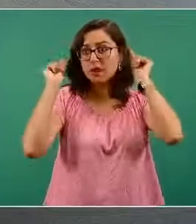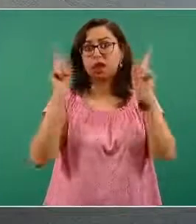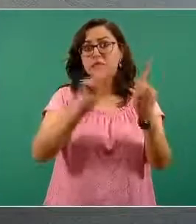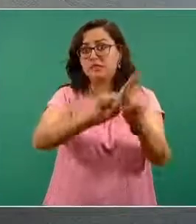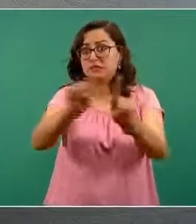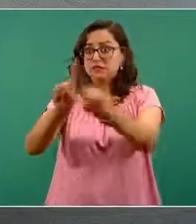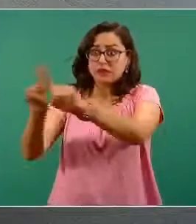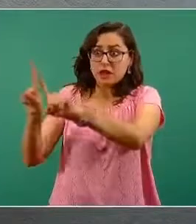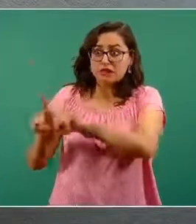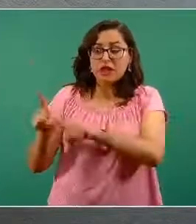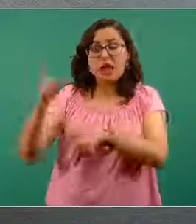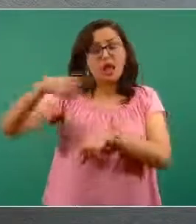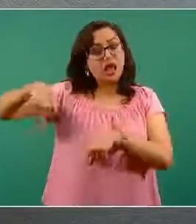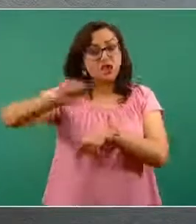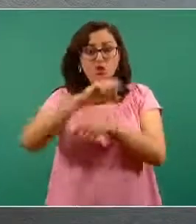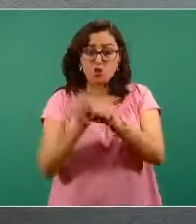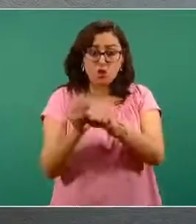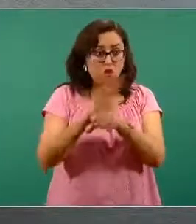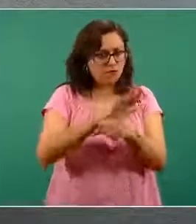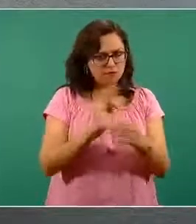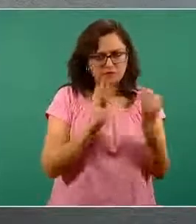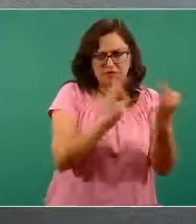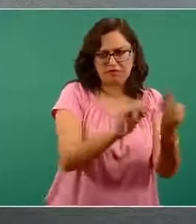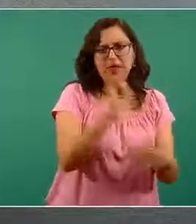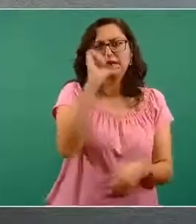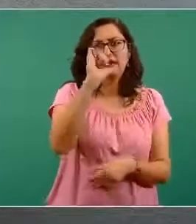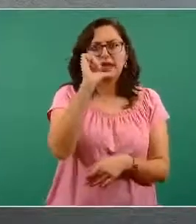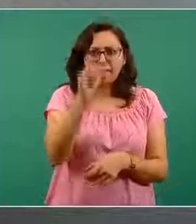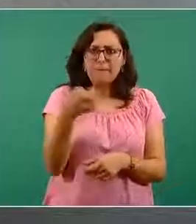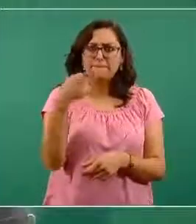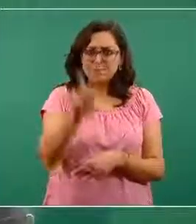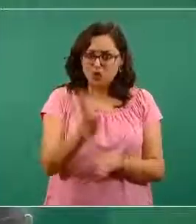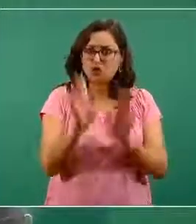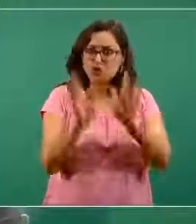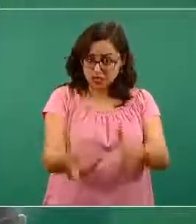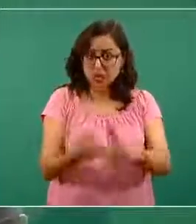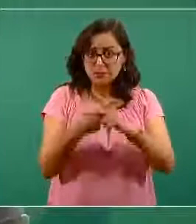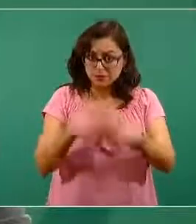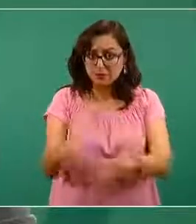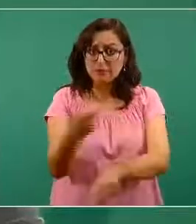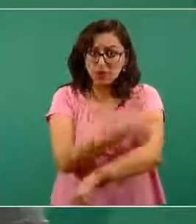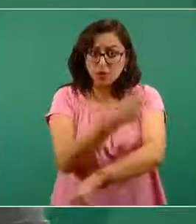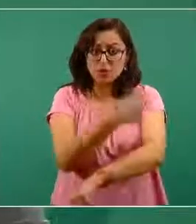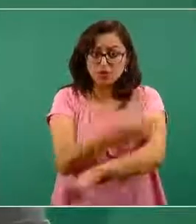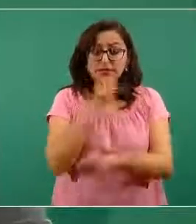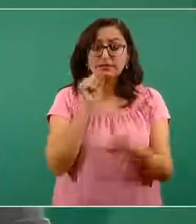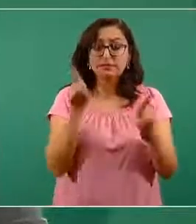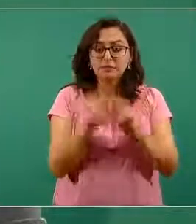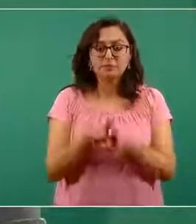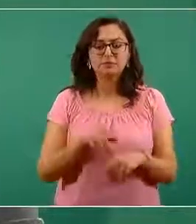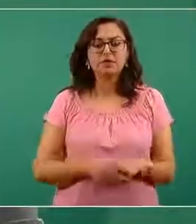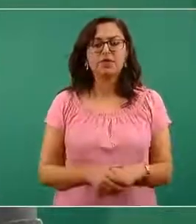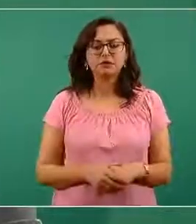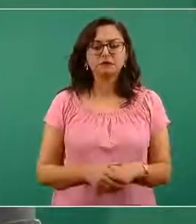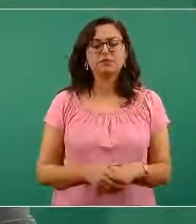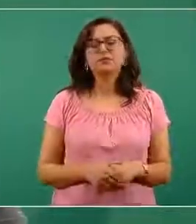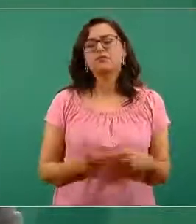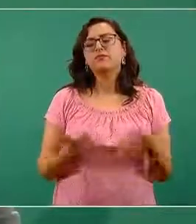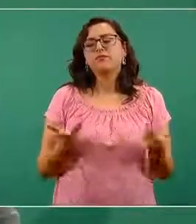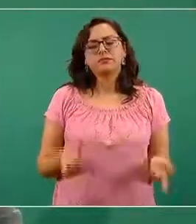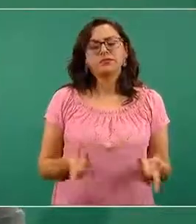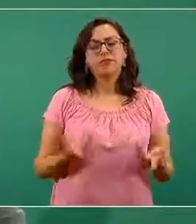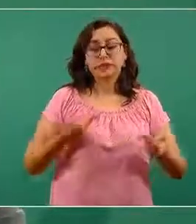el plan de vacunación. Como está contemplado en la política de vacunación, en esta etapa estaremos cubriendo otro